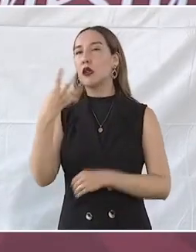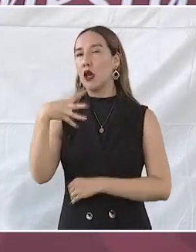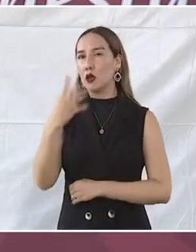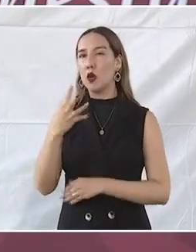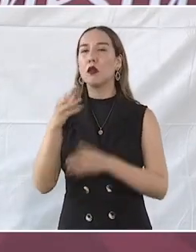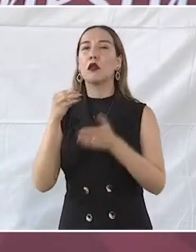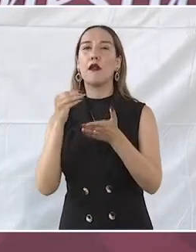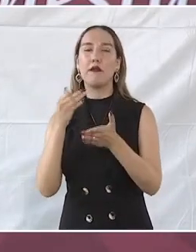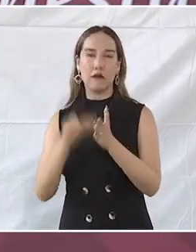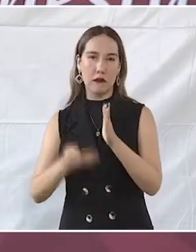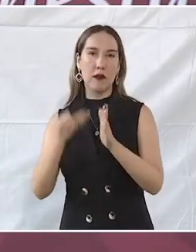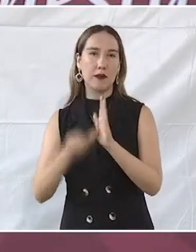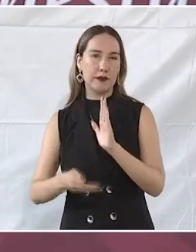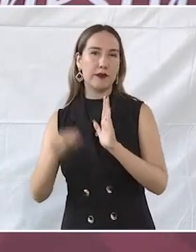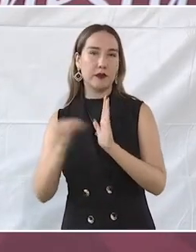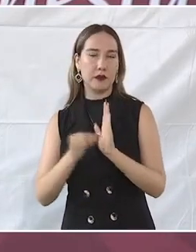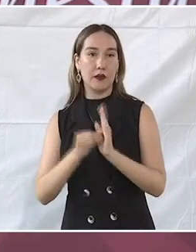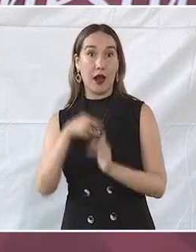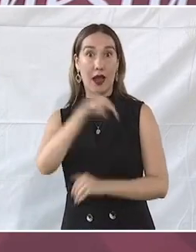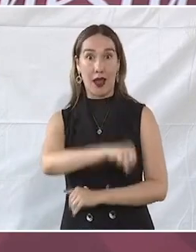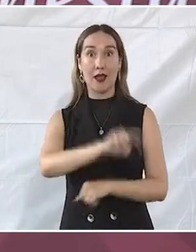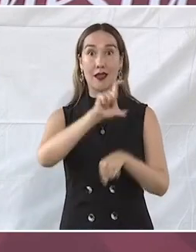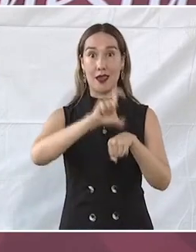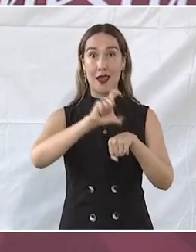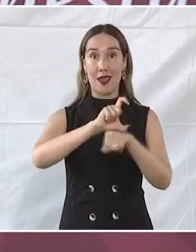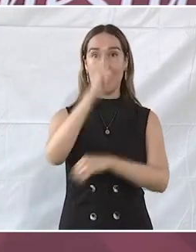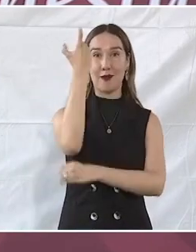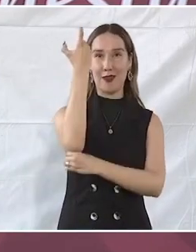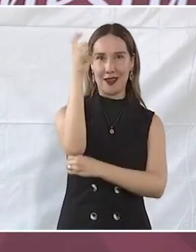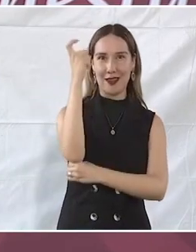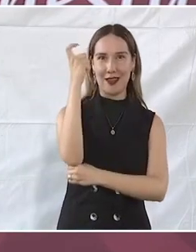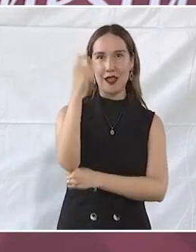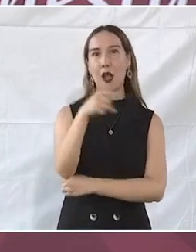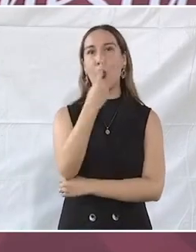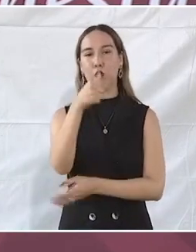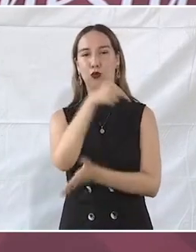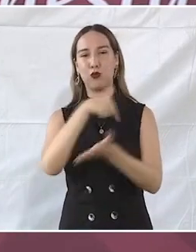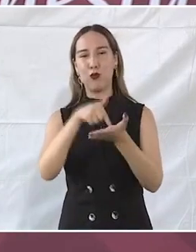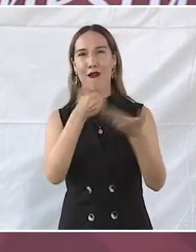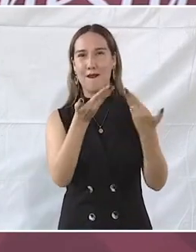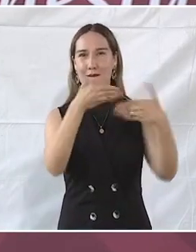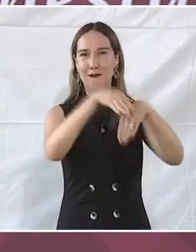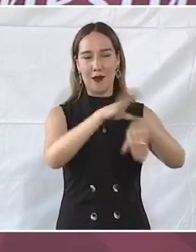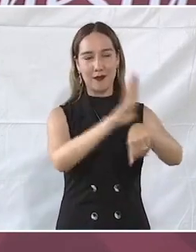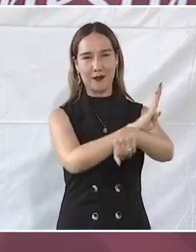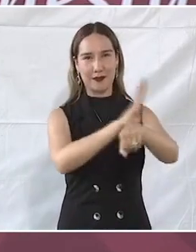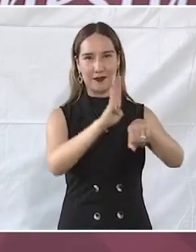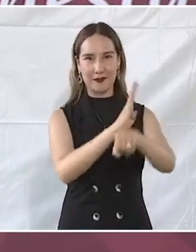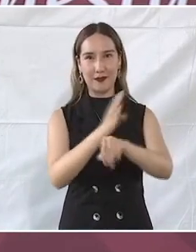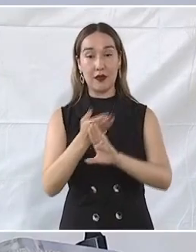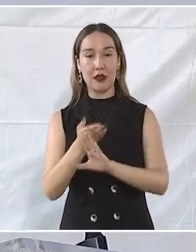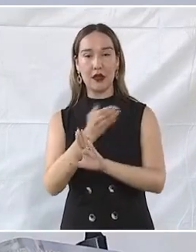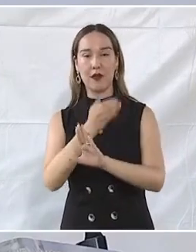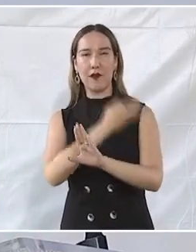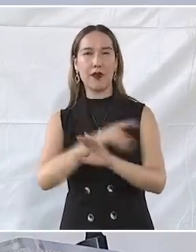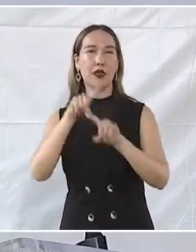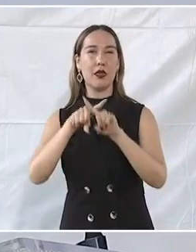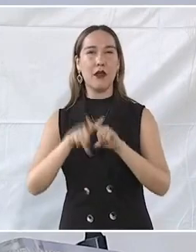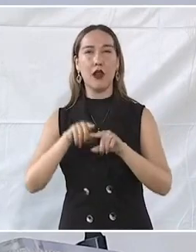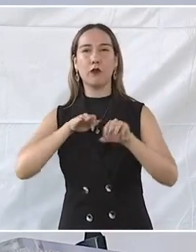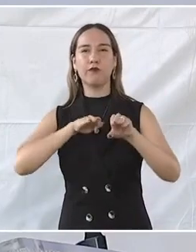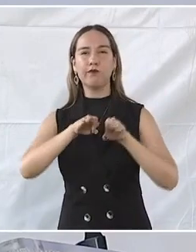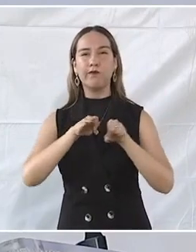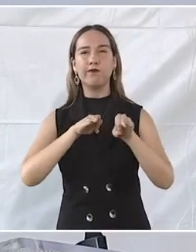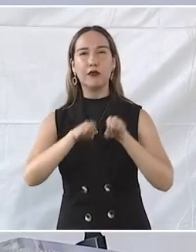incluida una que estará aquí en Jilitla. Desde hace cuatro meses, quienes trabajamos en los programas para el bienestar, hemos